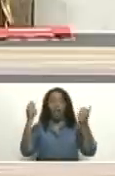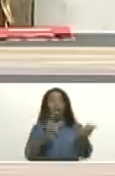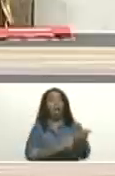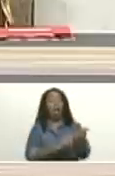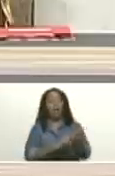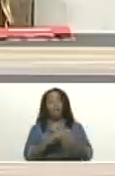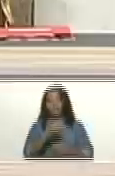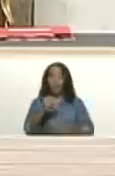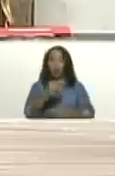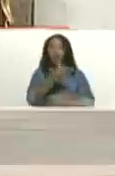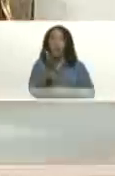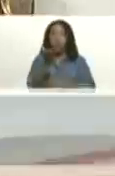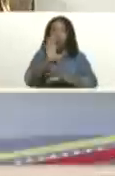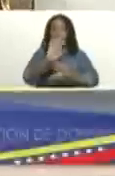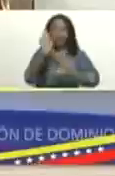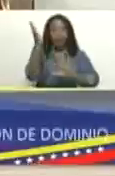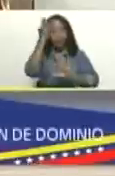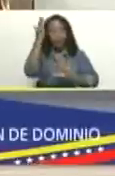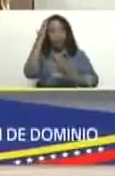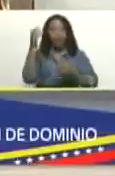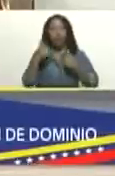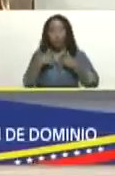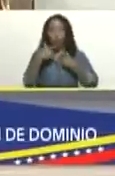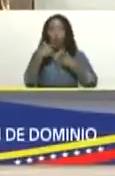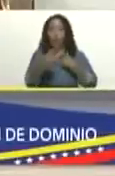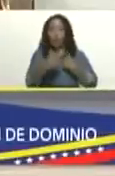ya ustedes saben ¿no? cuando yo lo dije